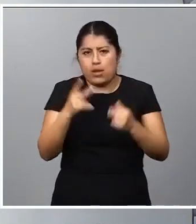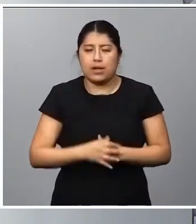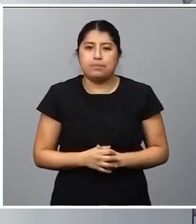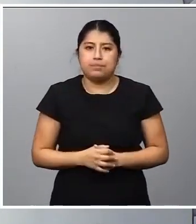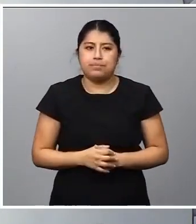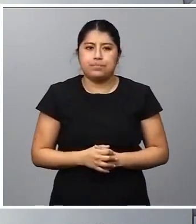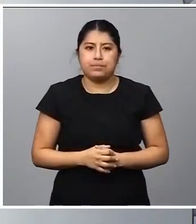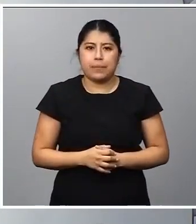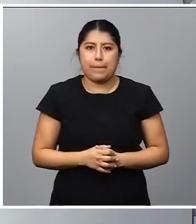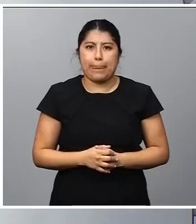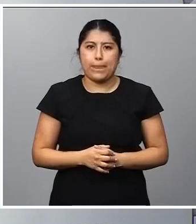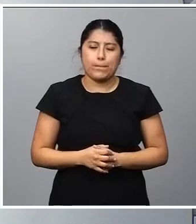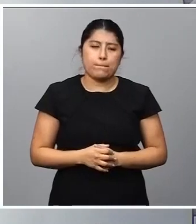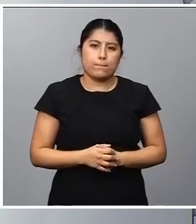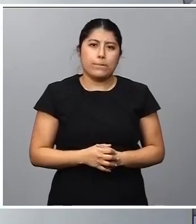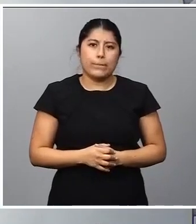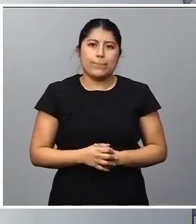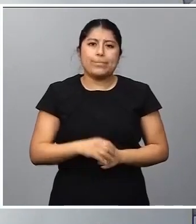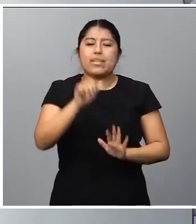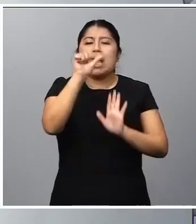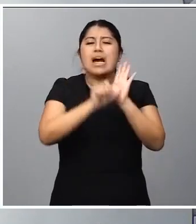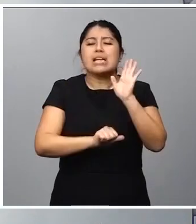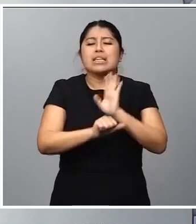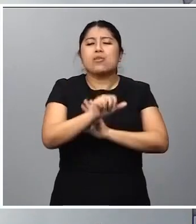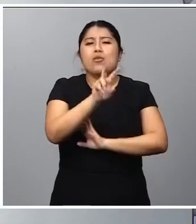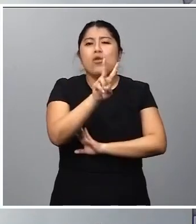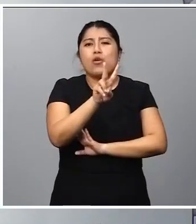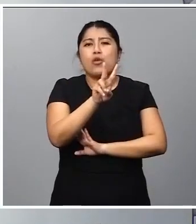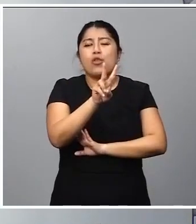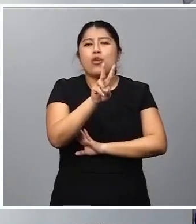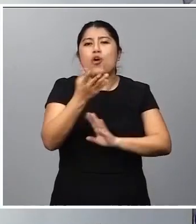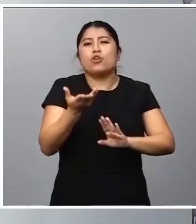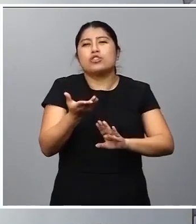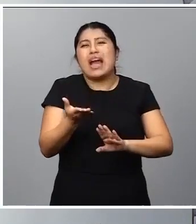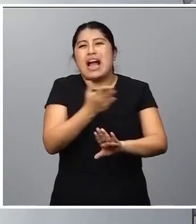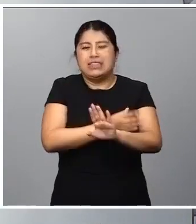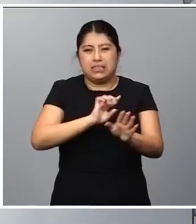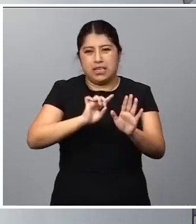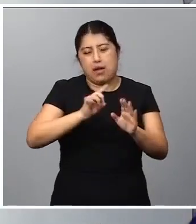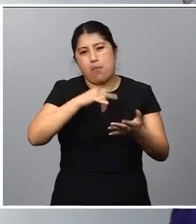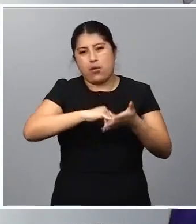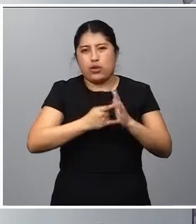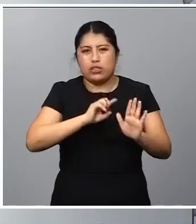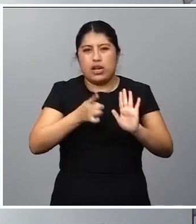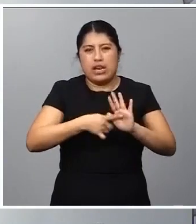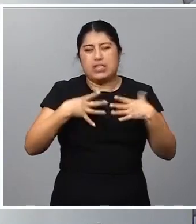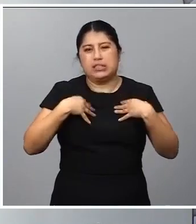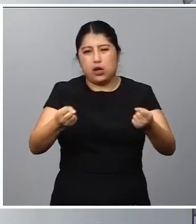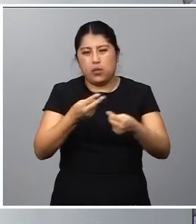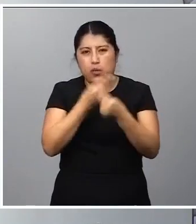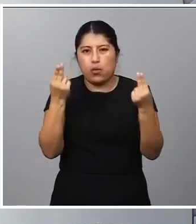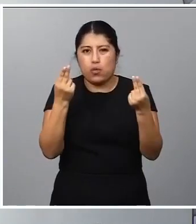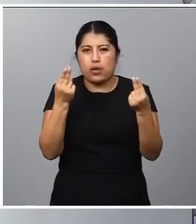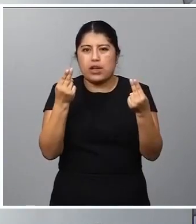Como dice el artículo 2 del anteproyecto de ley para la creación de la Agencia de Salud Pública, esta es una